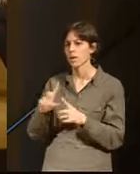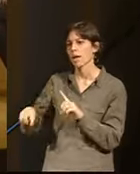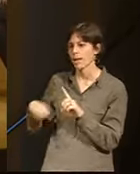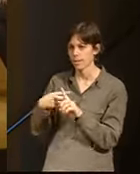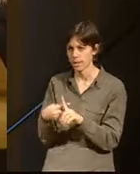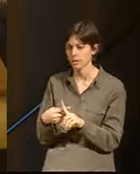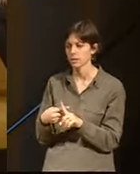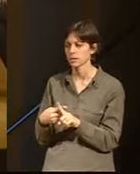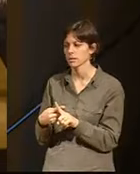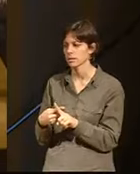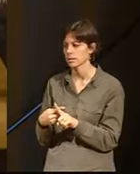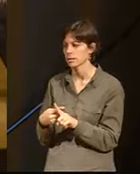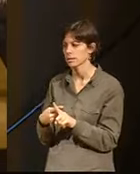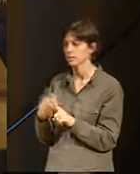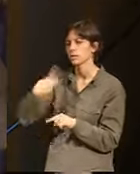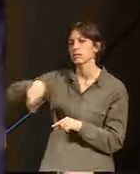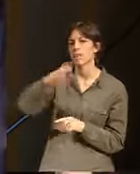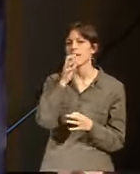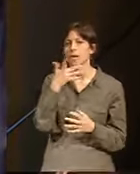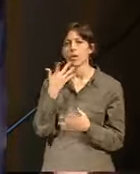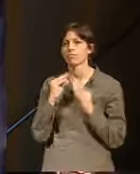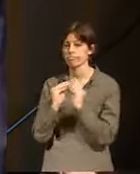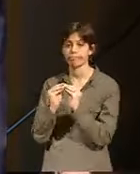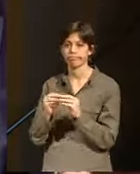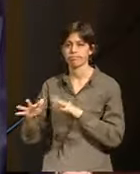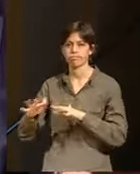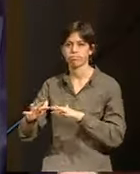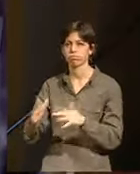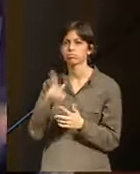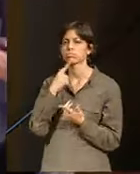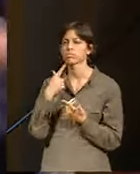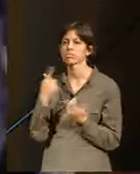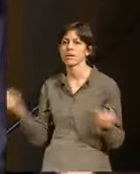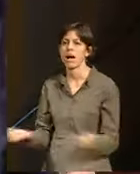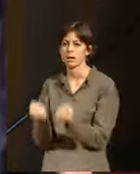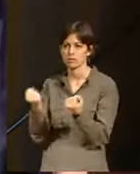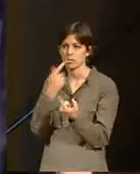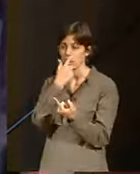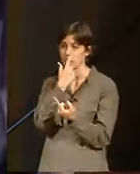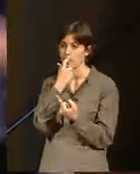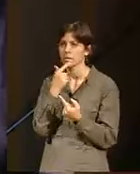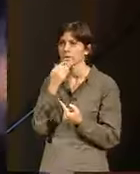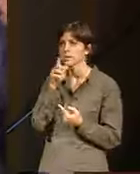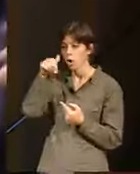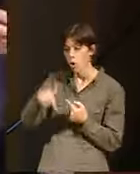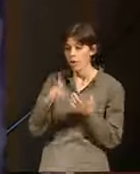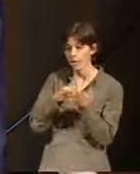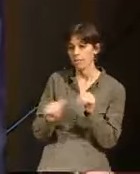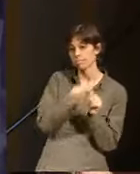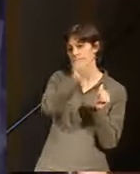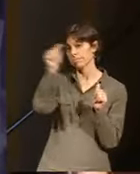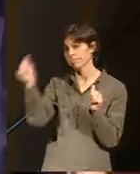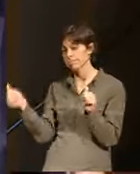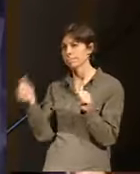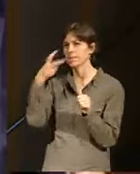reflexionar, lo que tendremos que hacer es actuar. Y actuar, si todo lo que aquí durante el día recogemos y todas estas